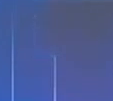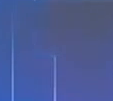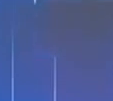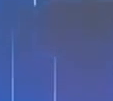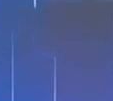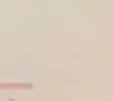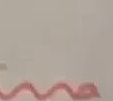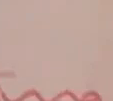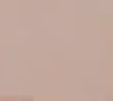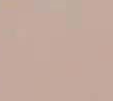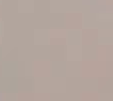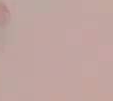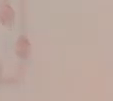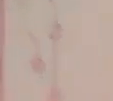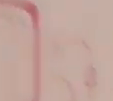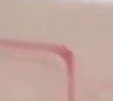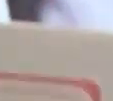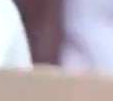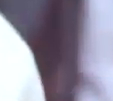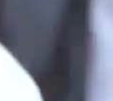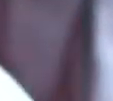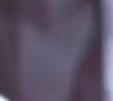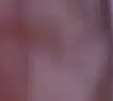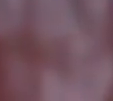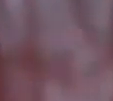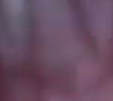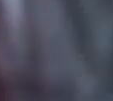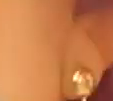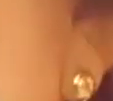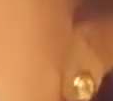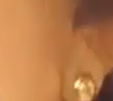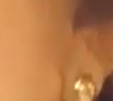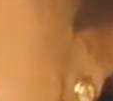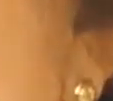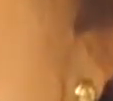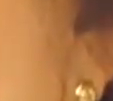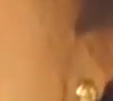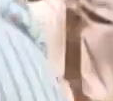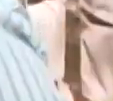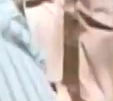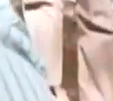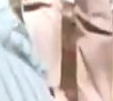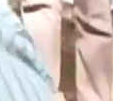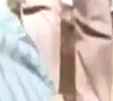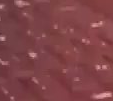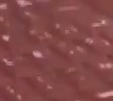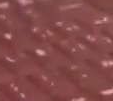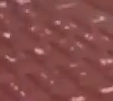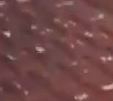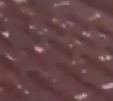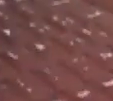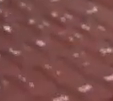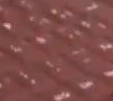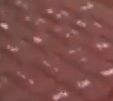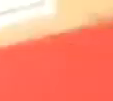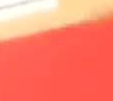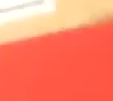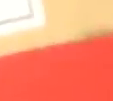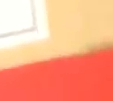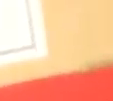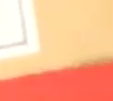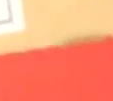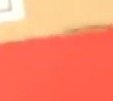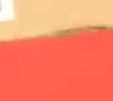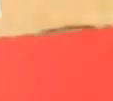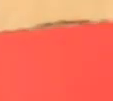estudios a distancia. Logros que son sólo posible en revolución, transformados en protección, a los derechos del pueblo, cuidando de su